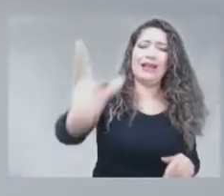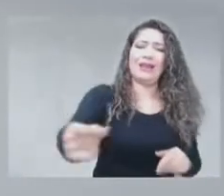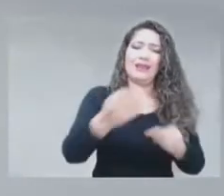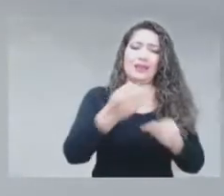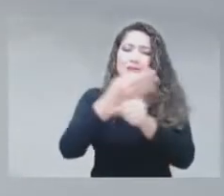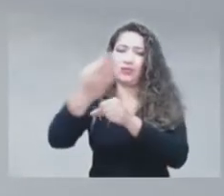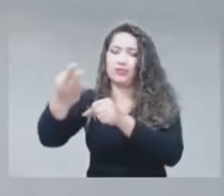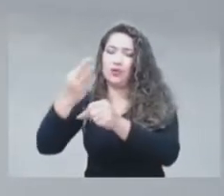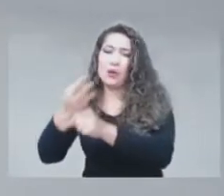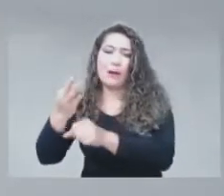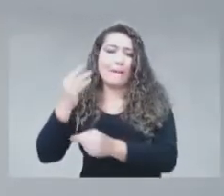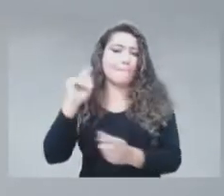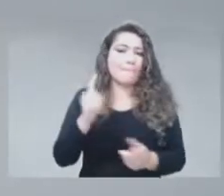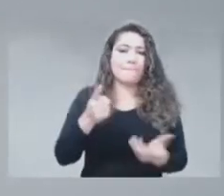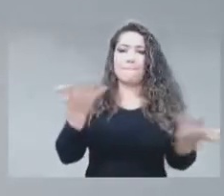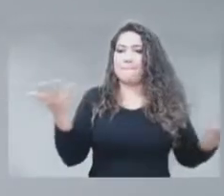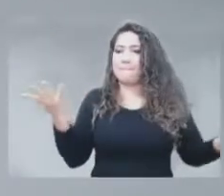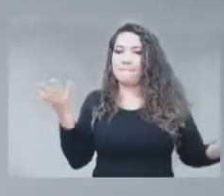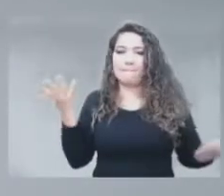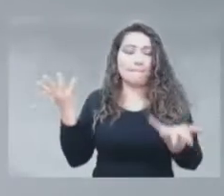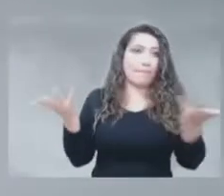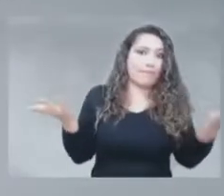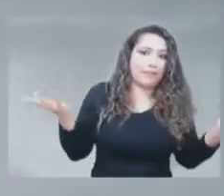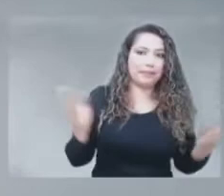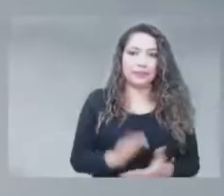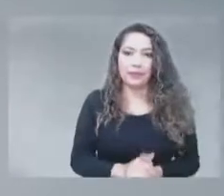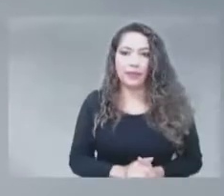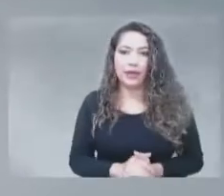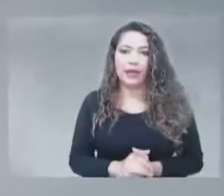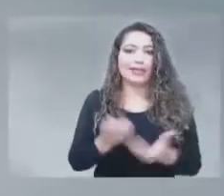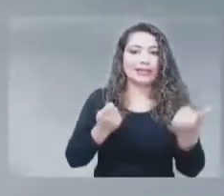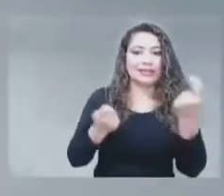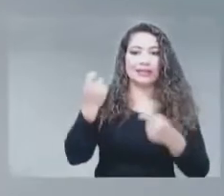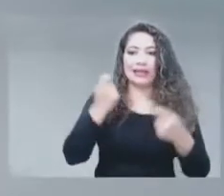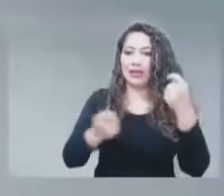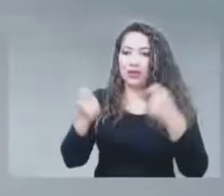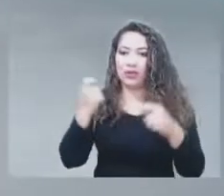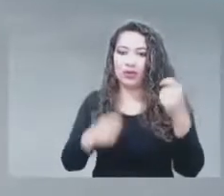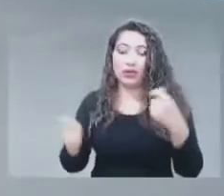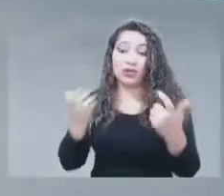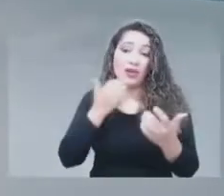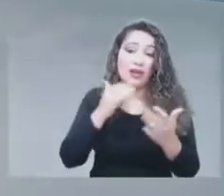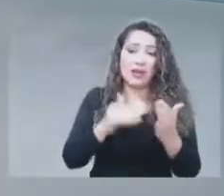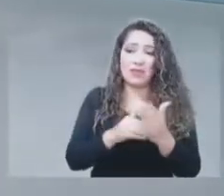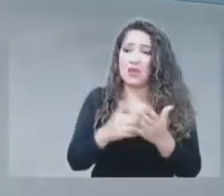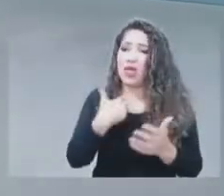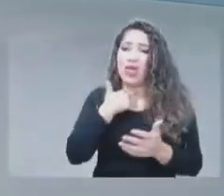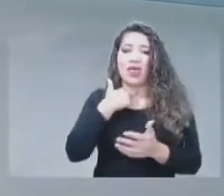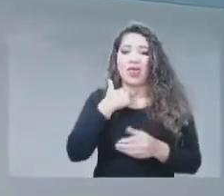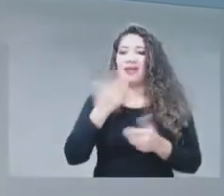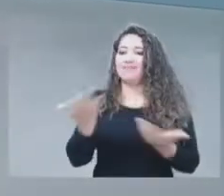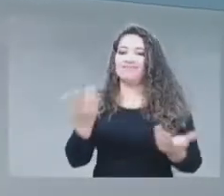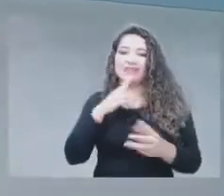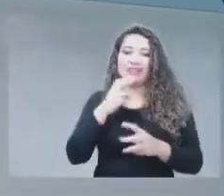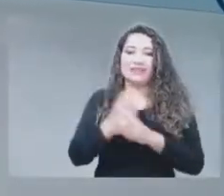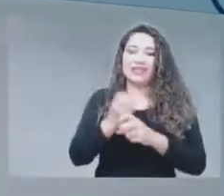ejemplo, el negocio de los operadores móviles no les da para llegar a esas zonas remotas.